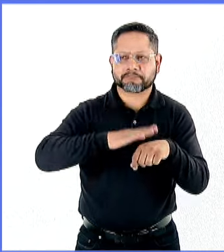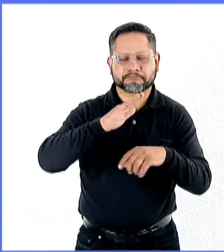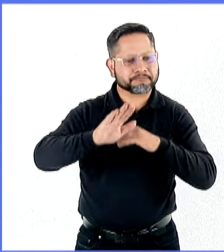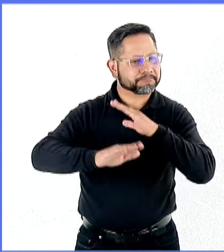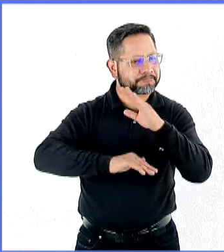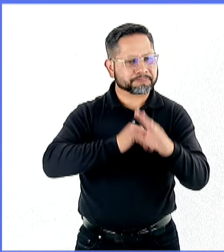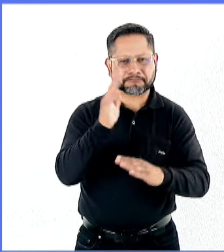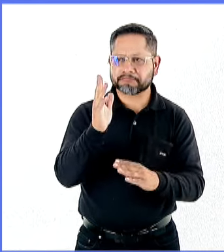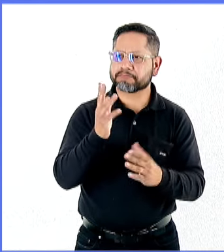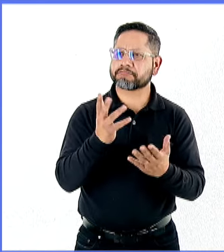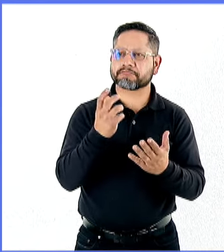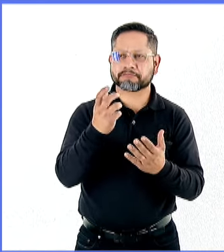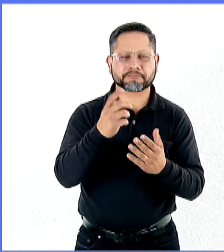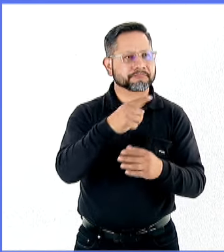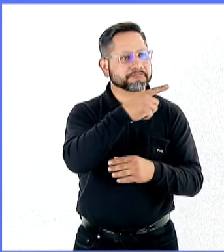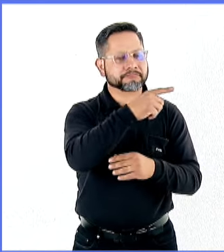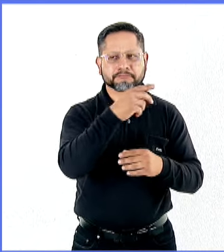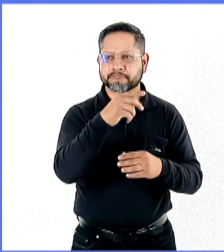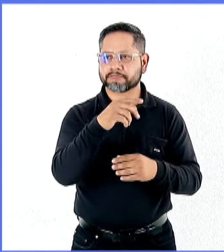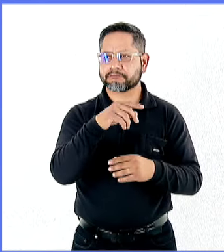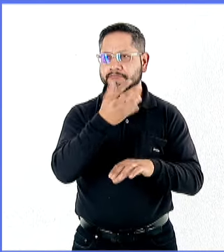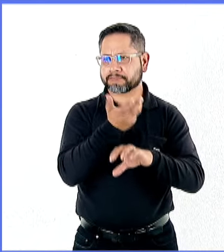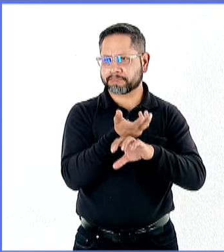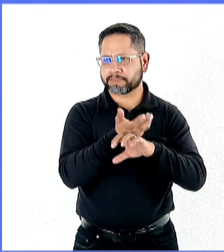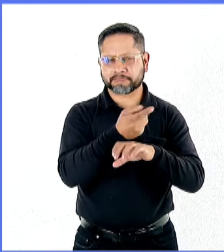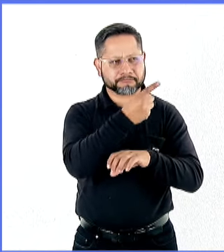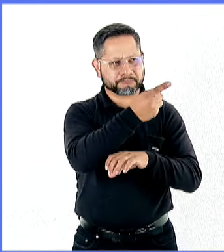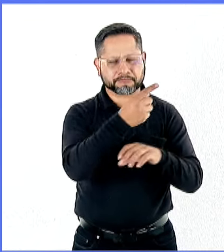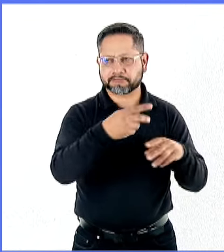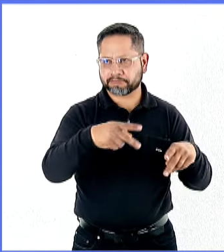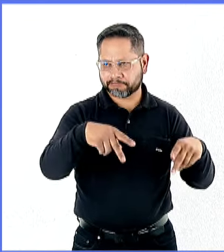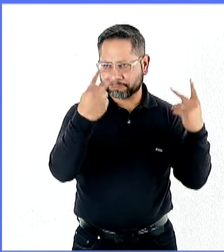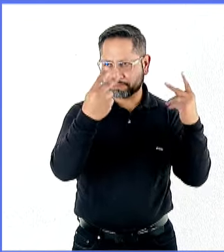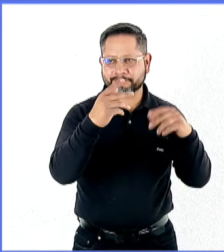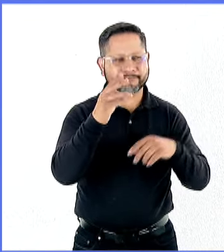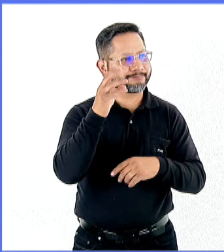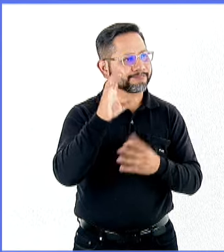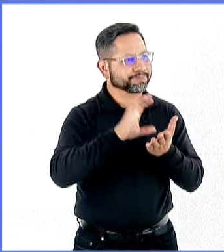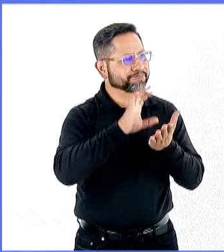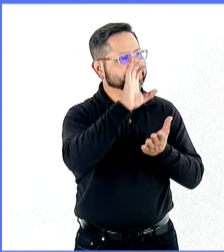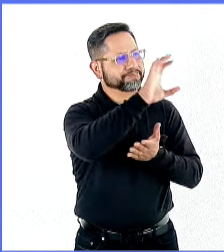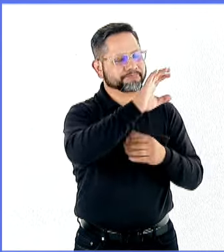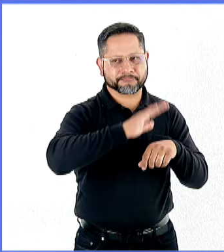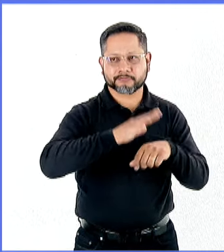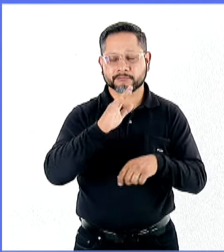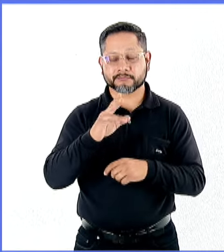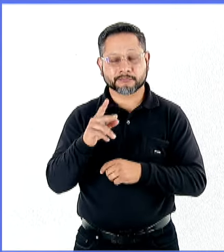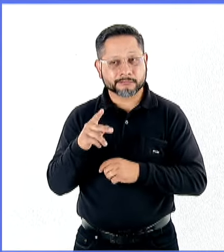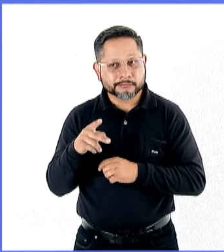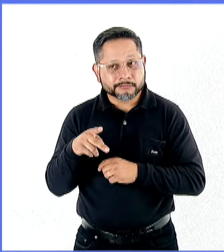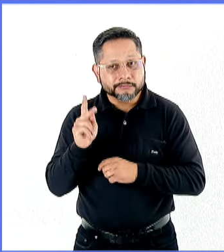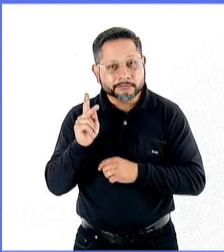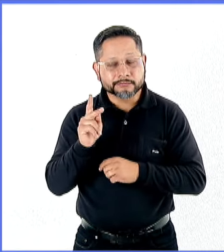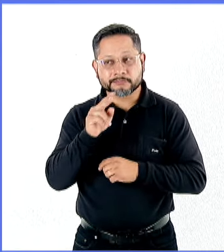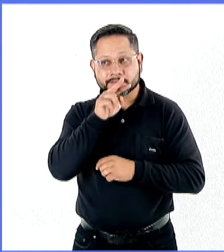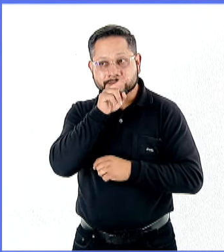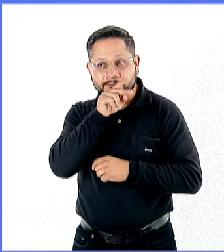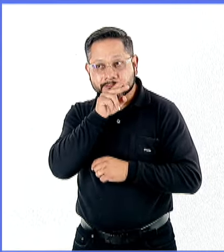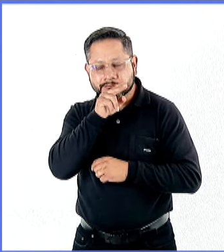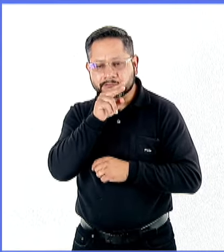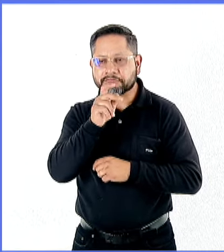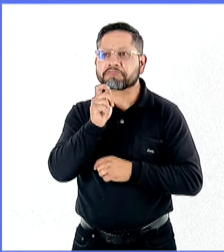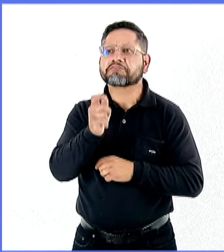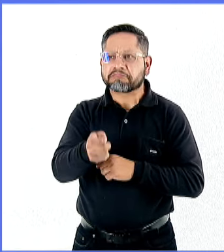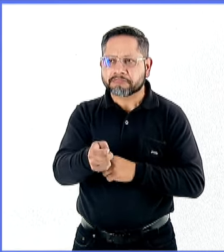incrementar las exportaciones, sobre todo a Estados Unidos, en fin. Pero el debate o lo que nos debería preocupar es cómo